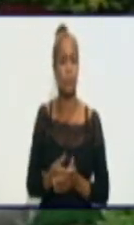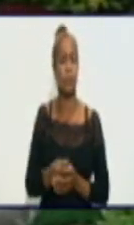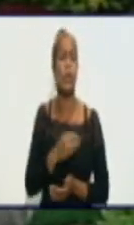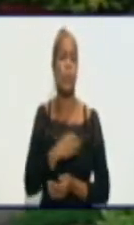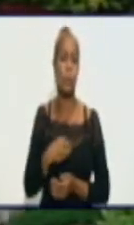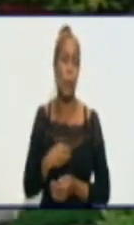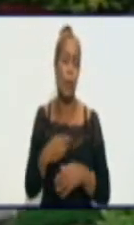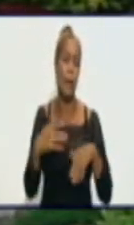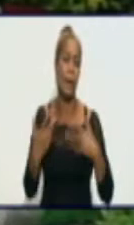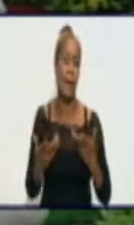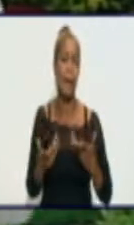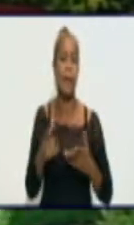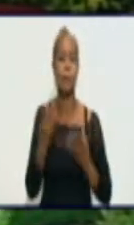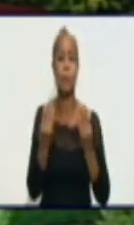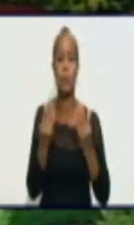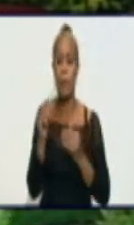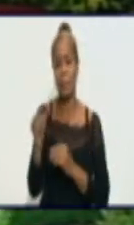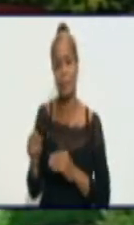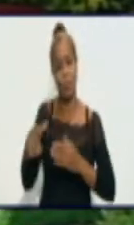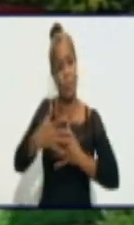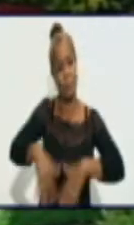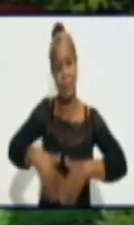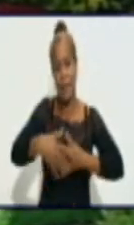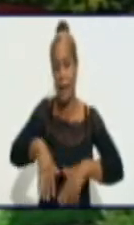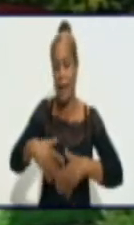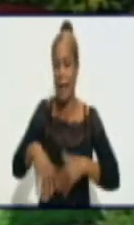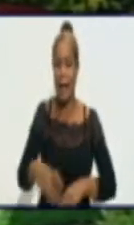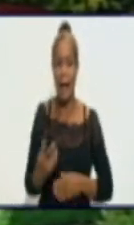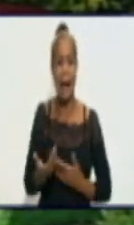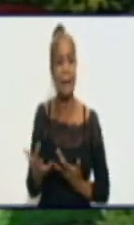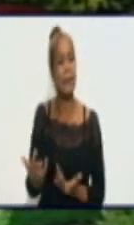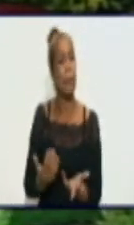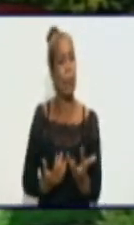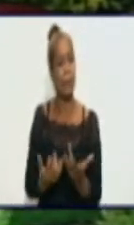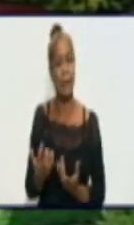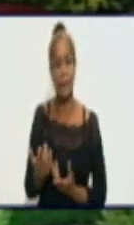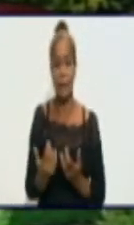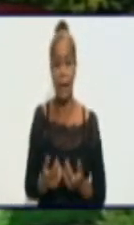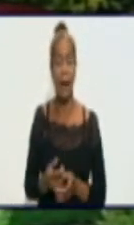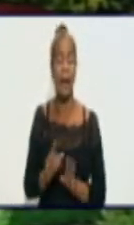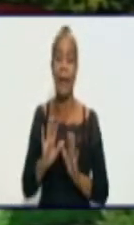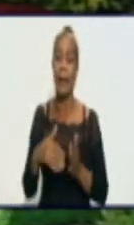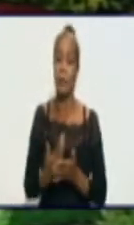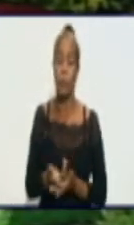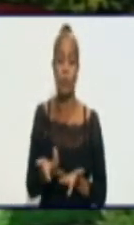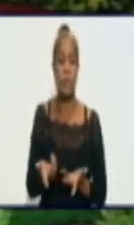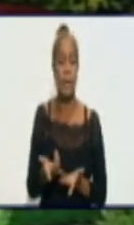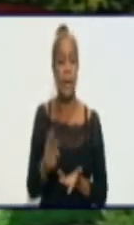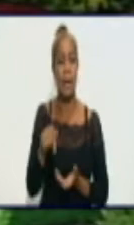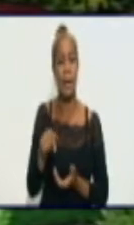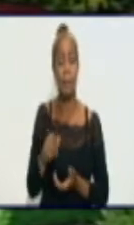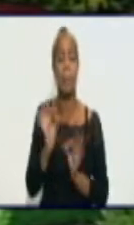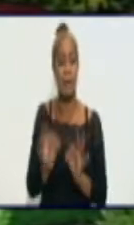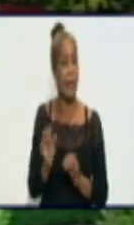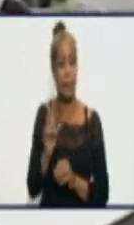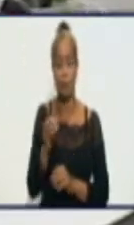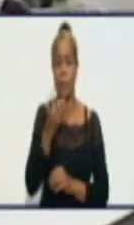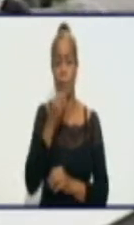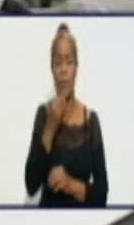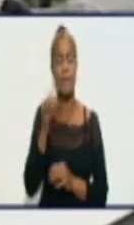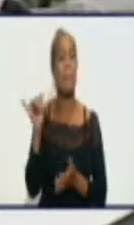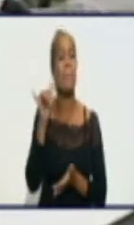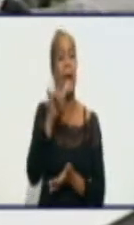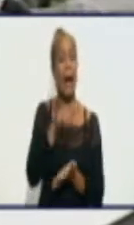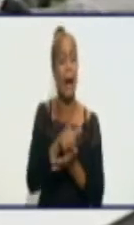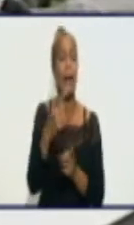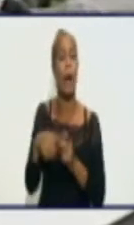provincial, que, bueno, lamentablemente no podemos viajar hacia otros municipios, al menos que no sea en cuestiones laborales. Pero estamos viendo que en los